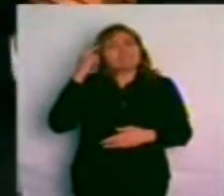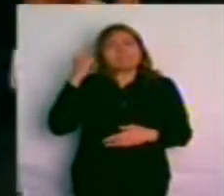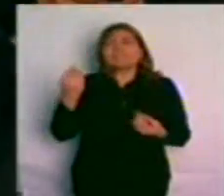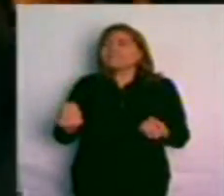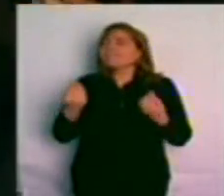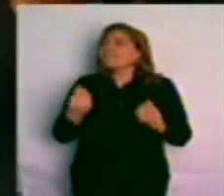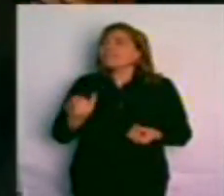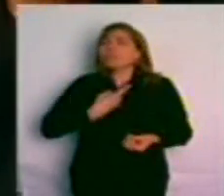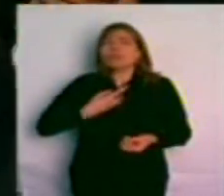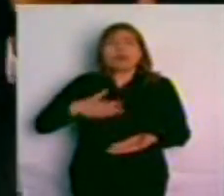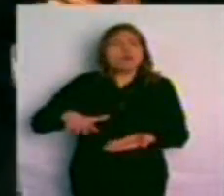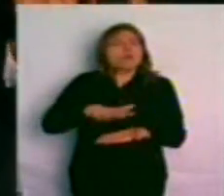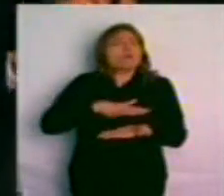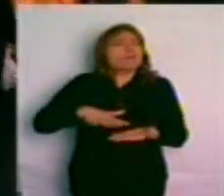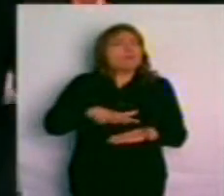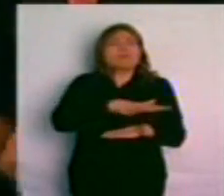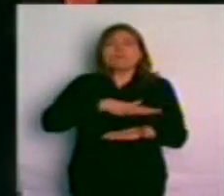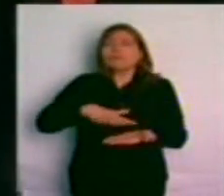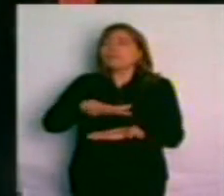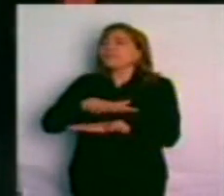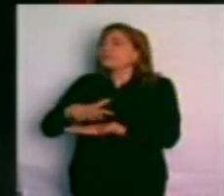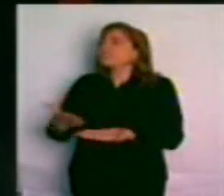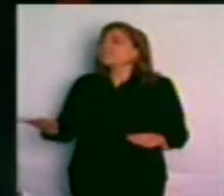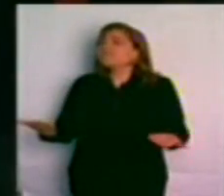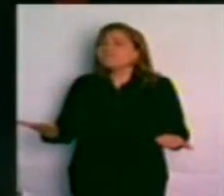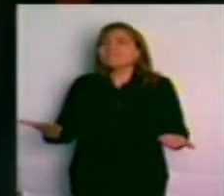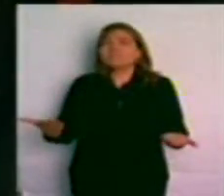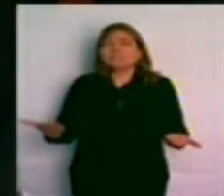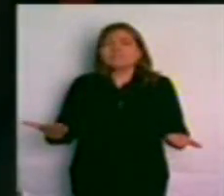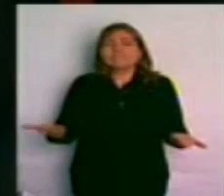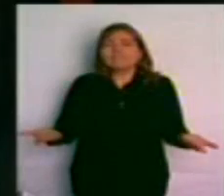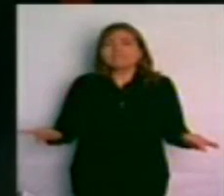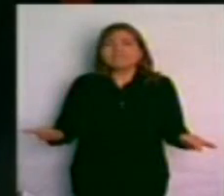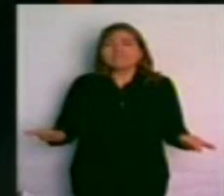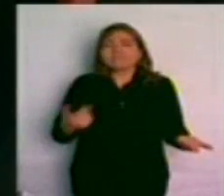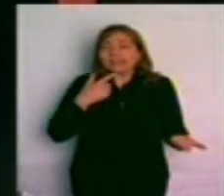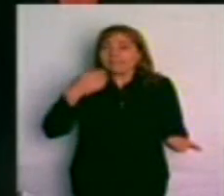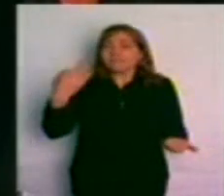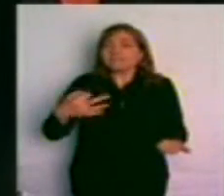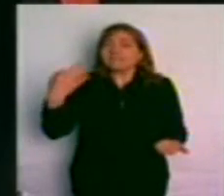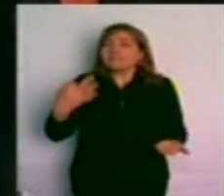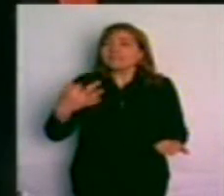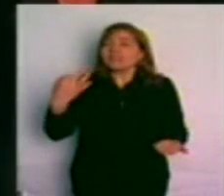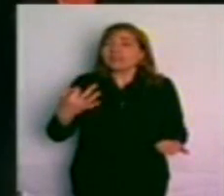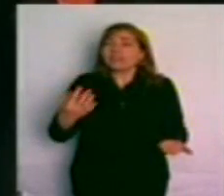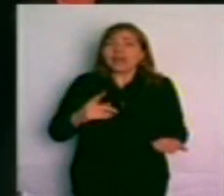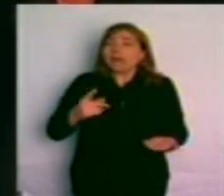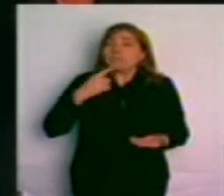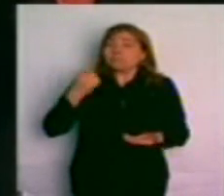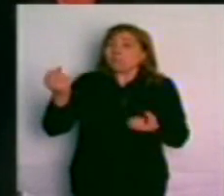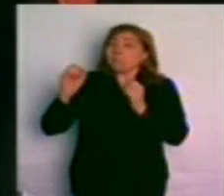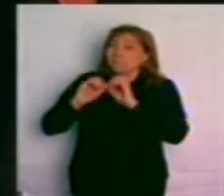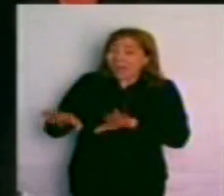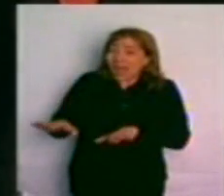cómo lo hacemos y la verdad que no hay mal que por bien no